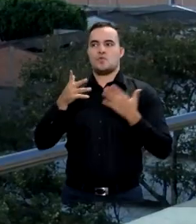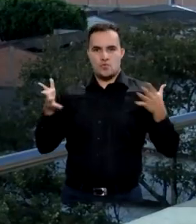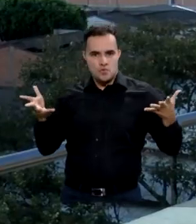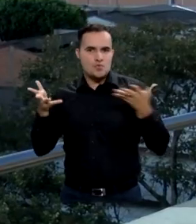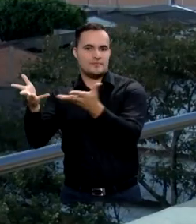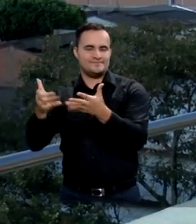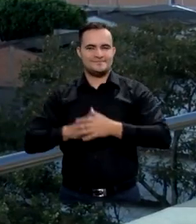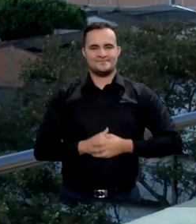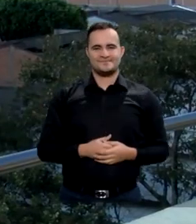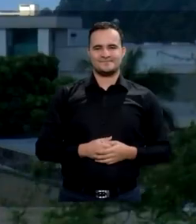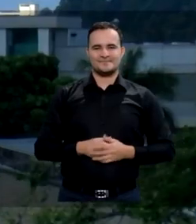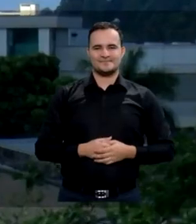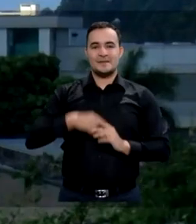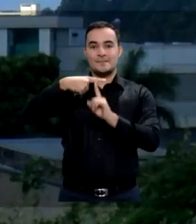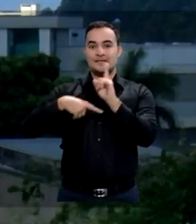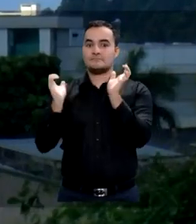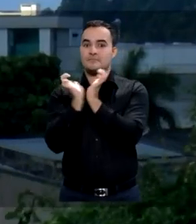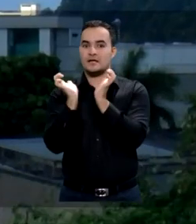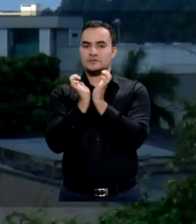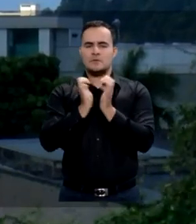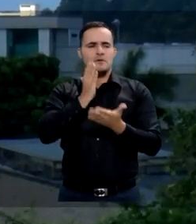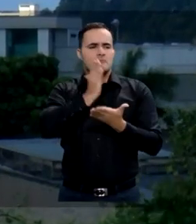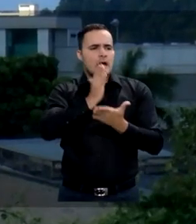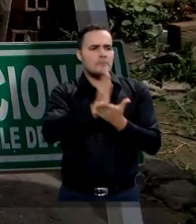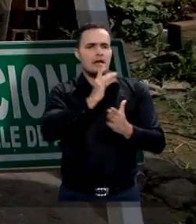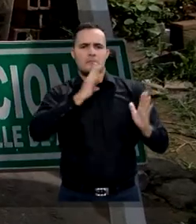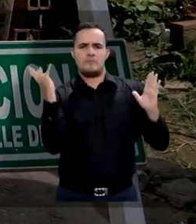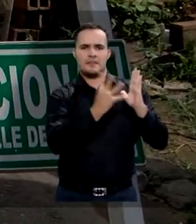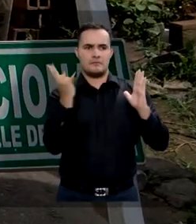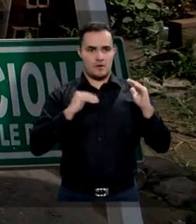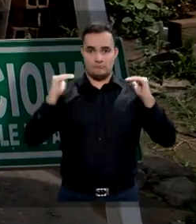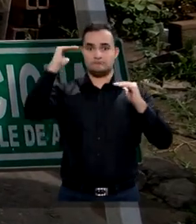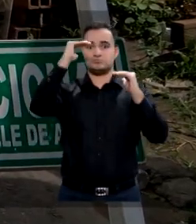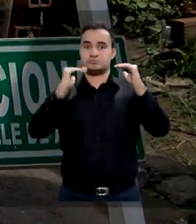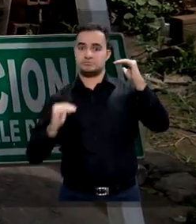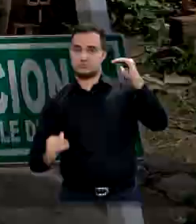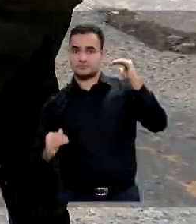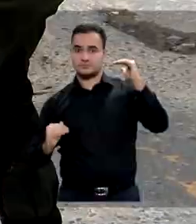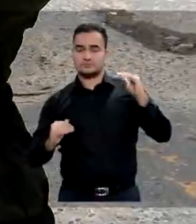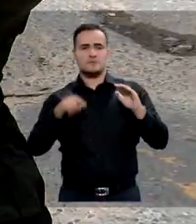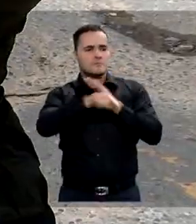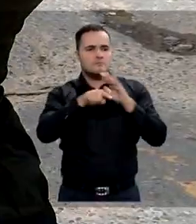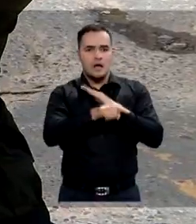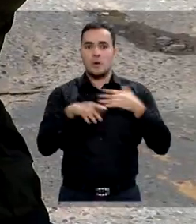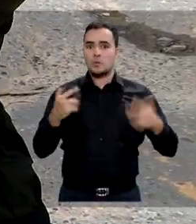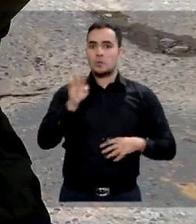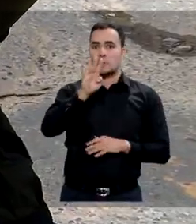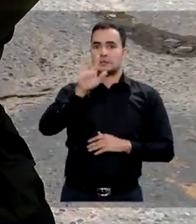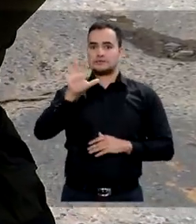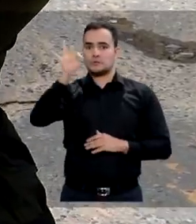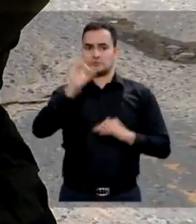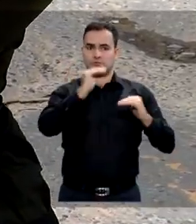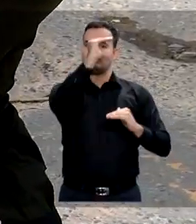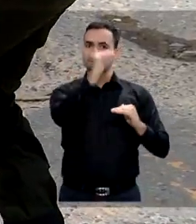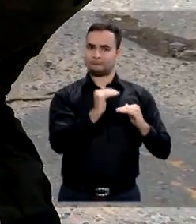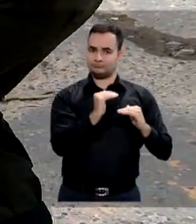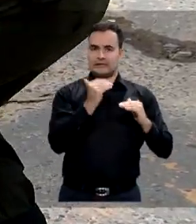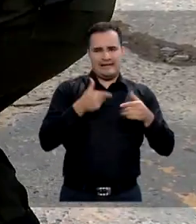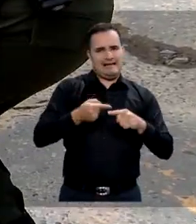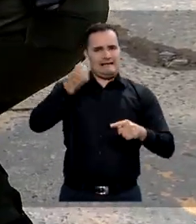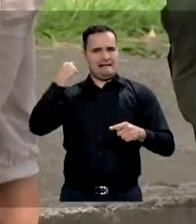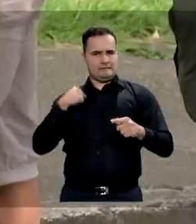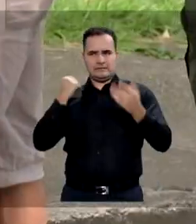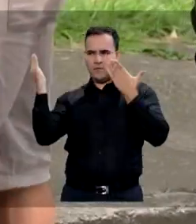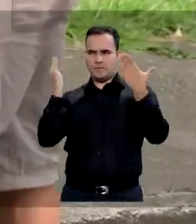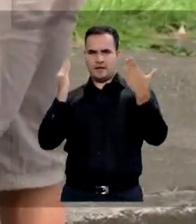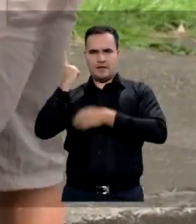En mayo, en Medellín, todos los delitos de alto impacto mantuvieron su reducción. El homicidio disminuyó 45% con relación al